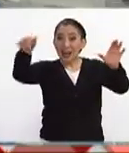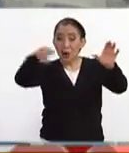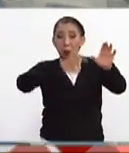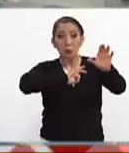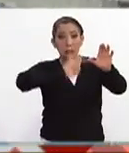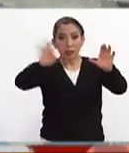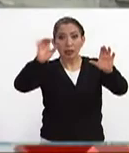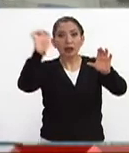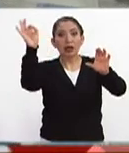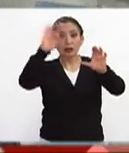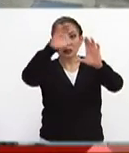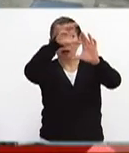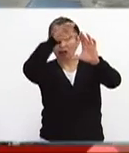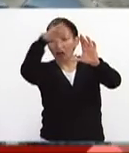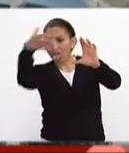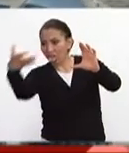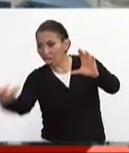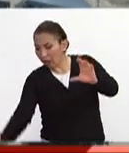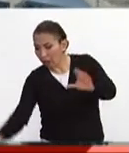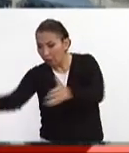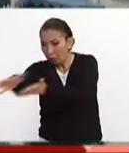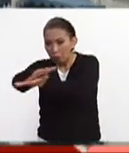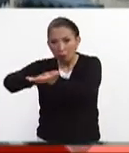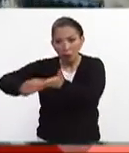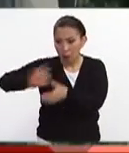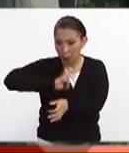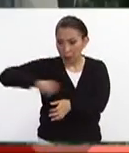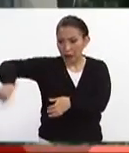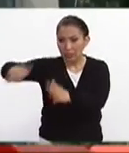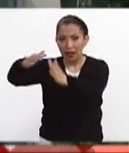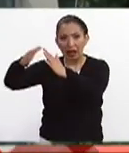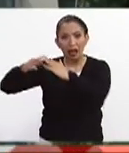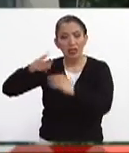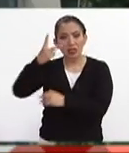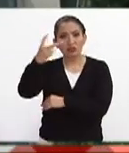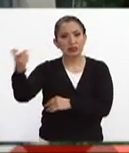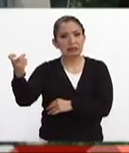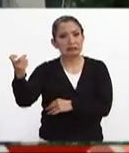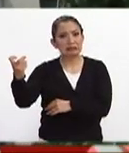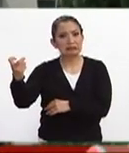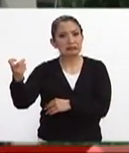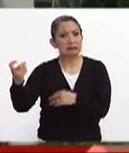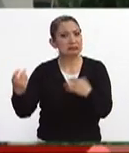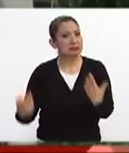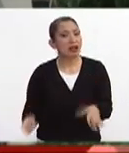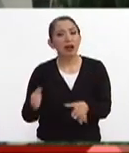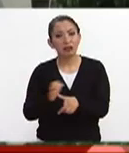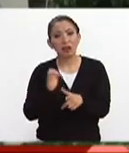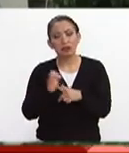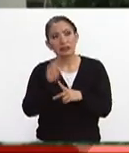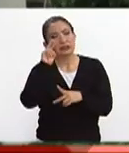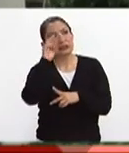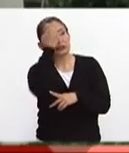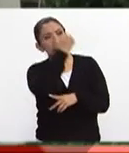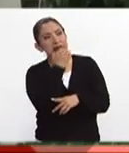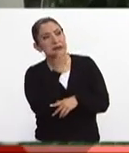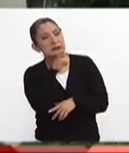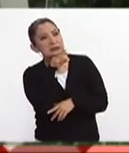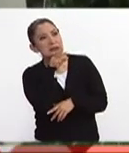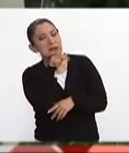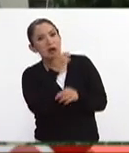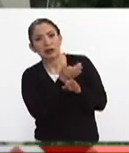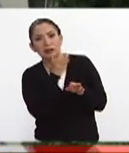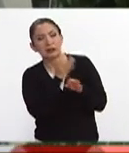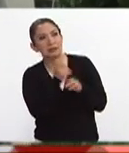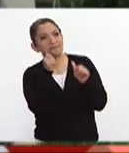podría llevarse de cerca de 200 viviendas. Y bueno, esa la parte de preocupación que tenemos